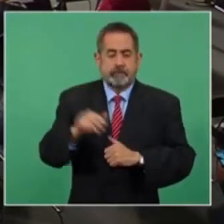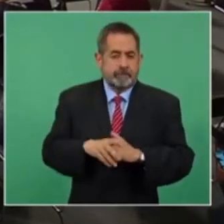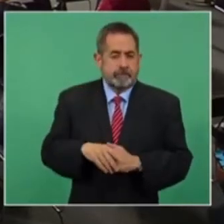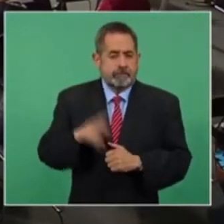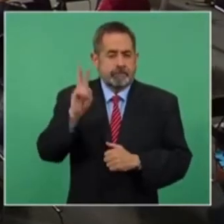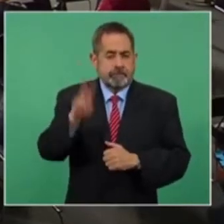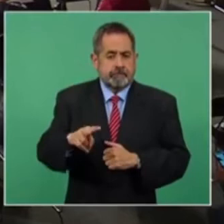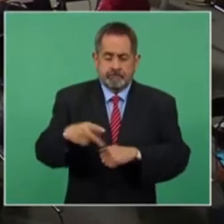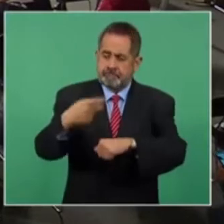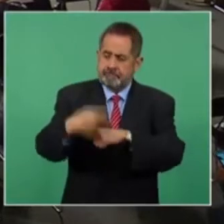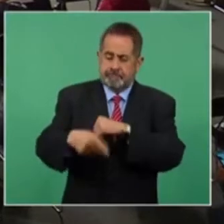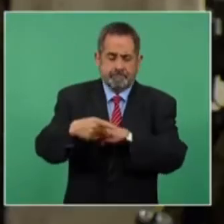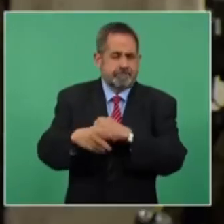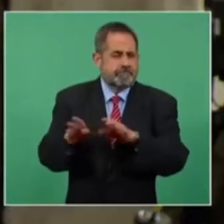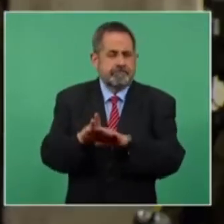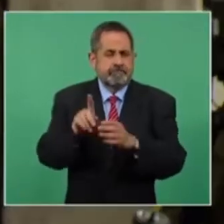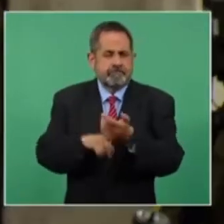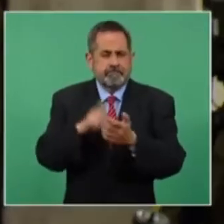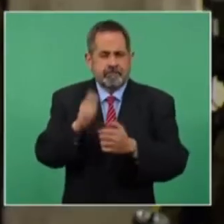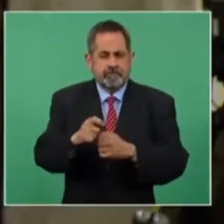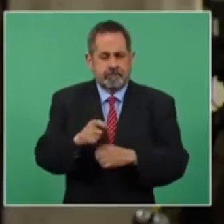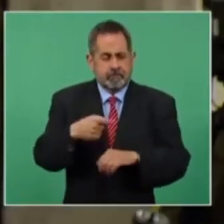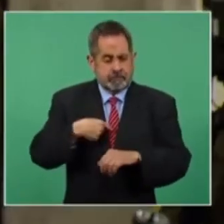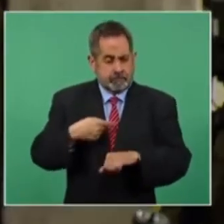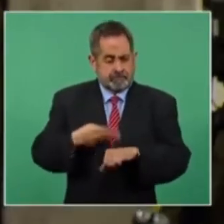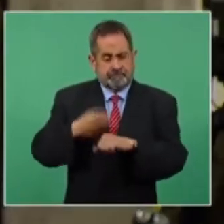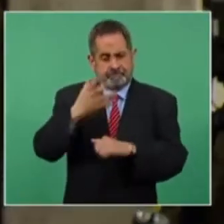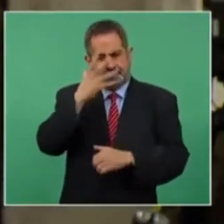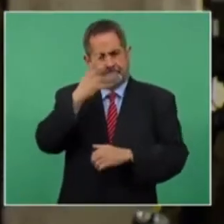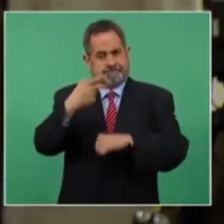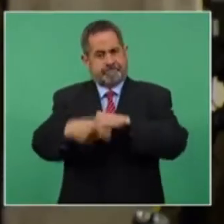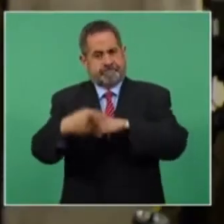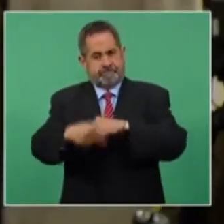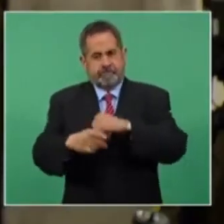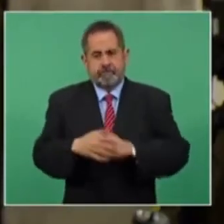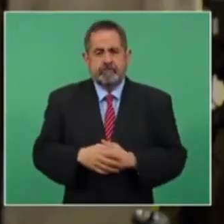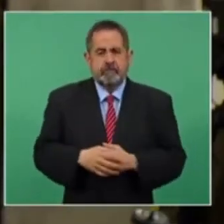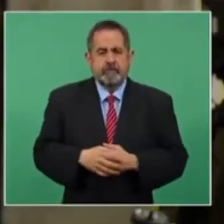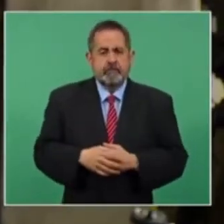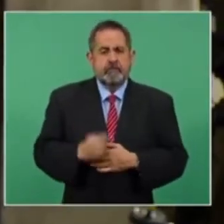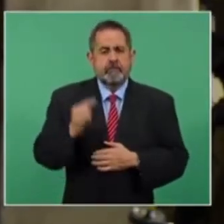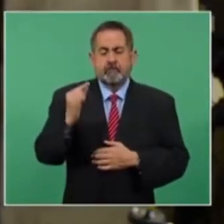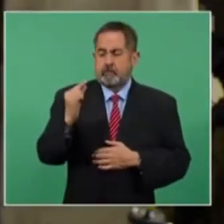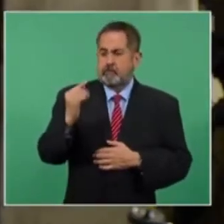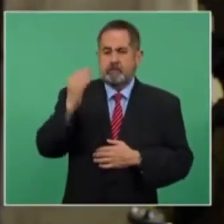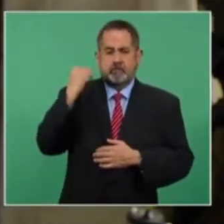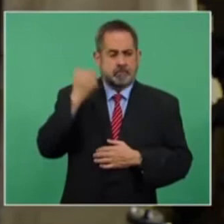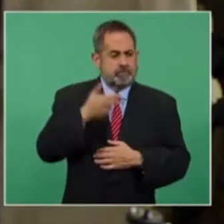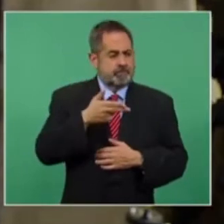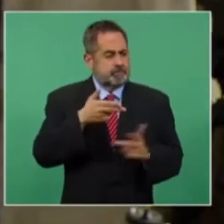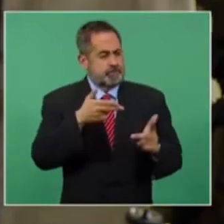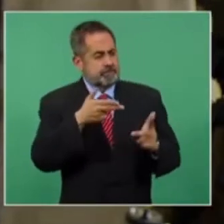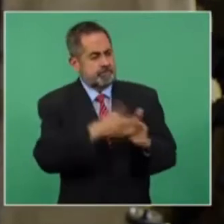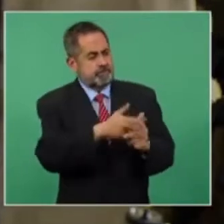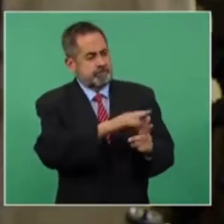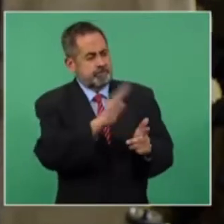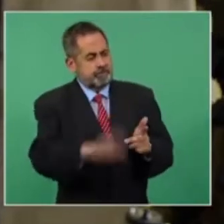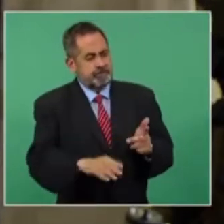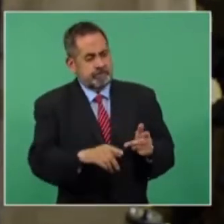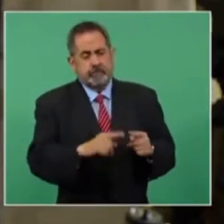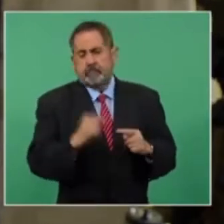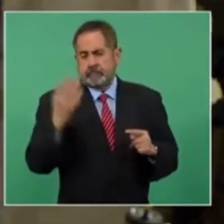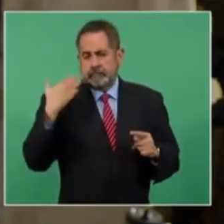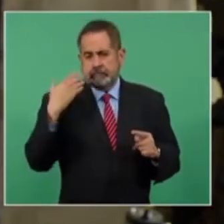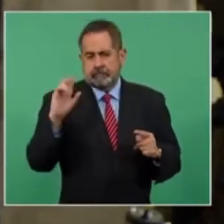enfrento, señor presidente, es muy serio. En la última ejecución ocurrida este mes de diciembre,